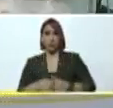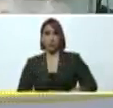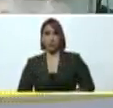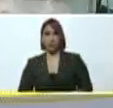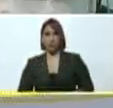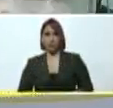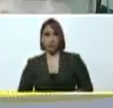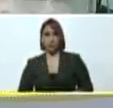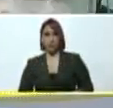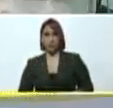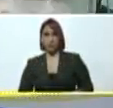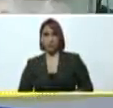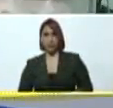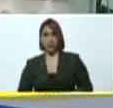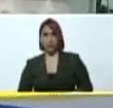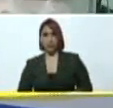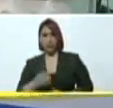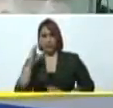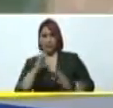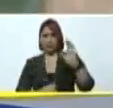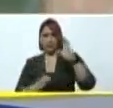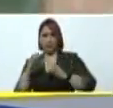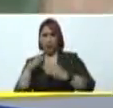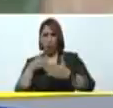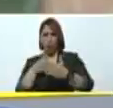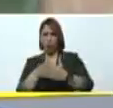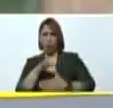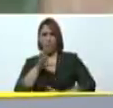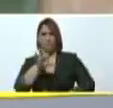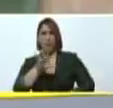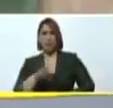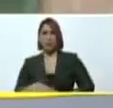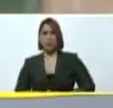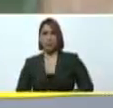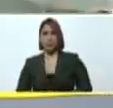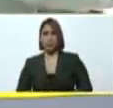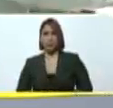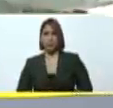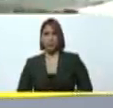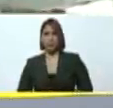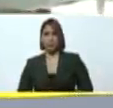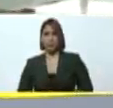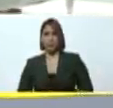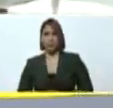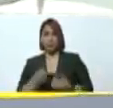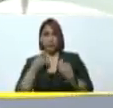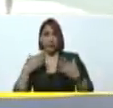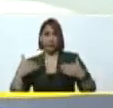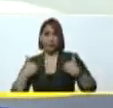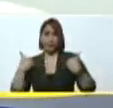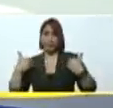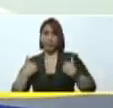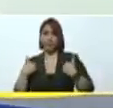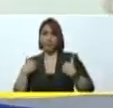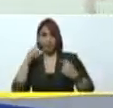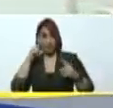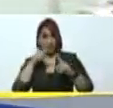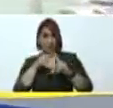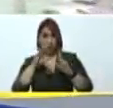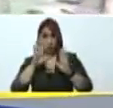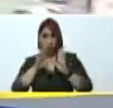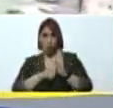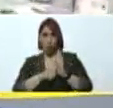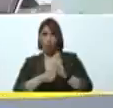económica y científica contra el país que, bueno, afectó directamente. Y el robo.